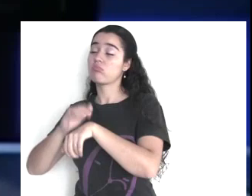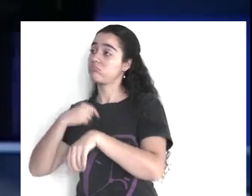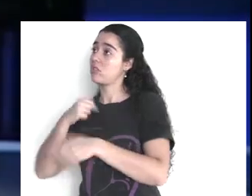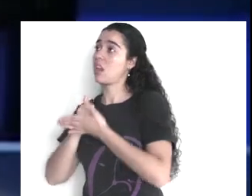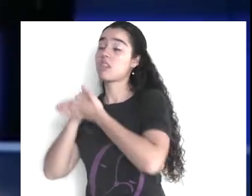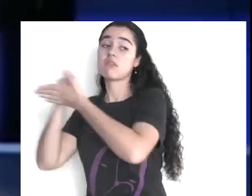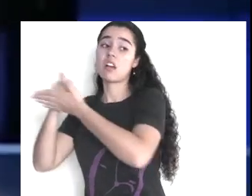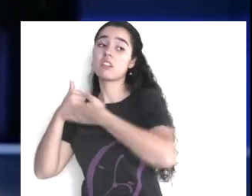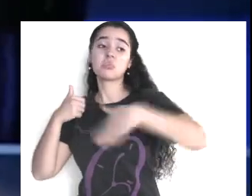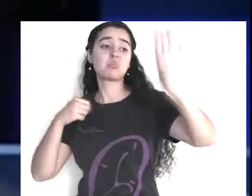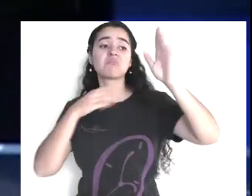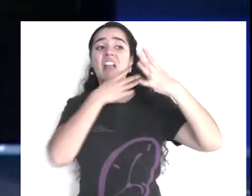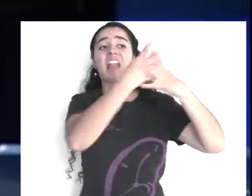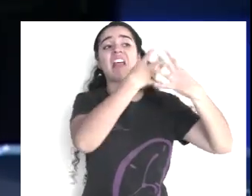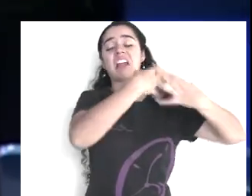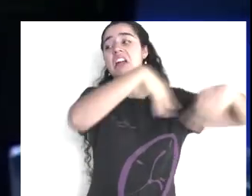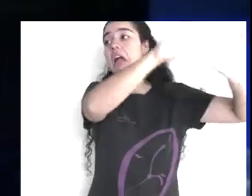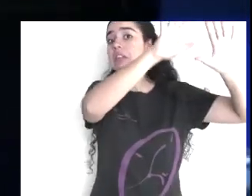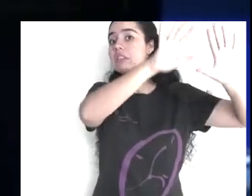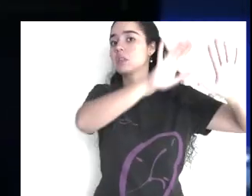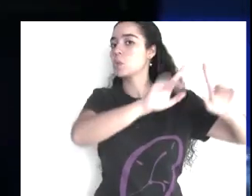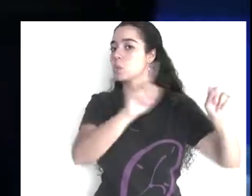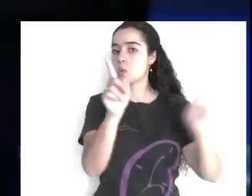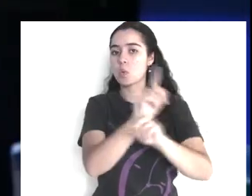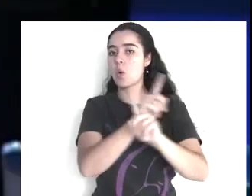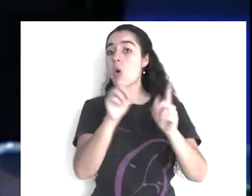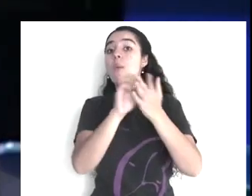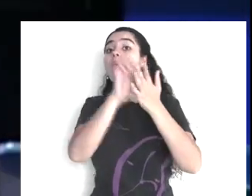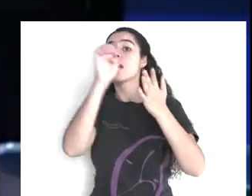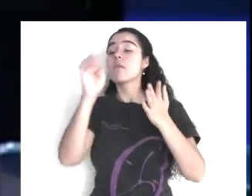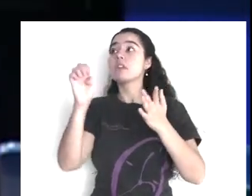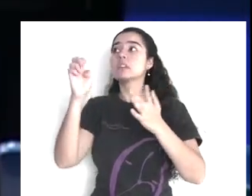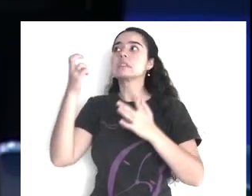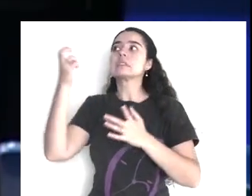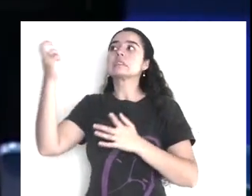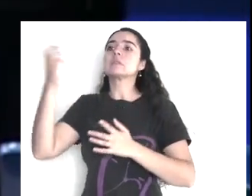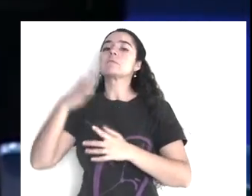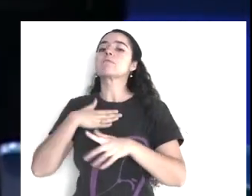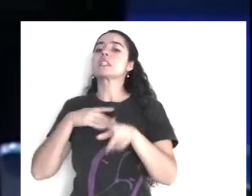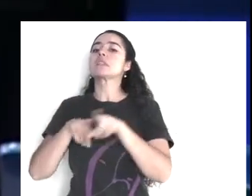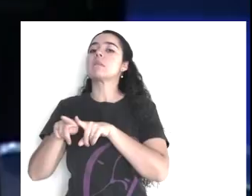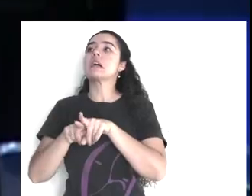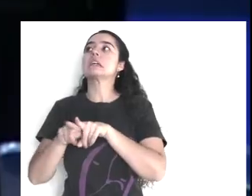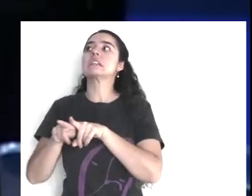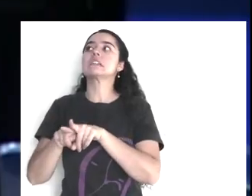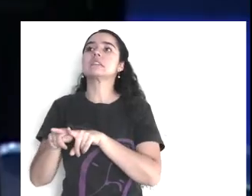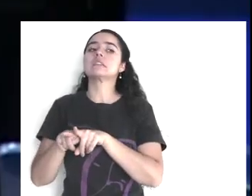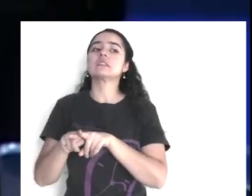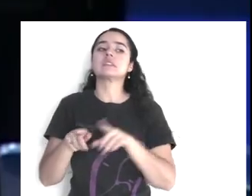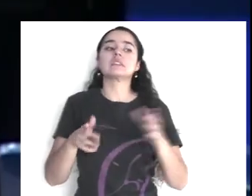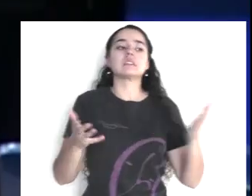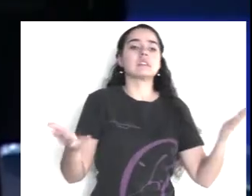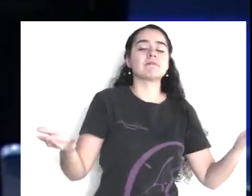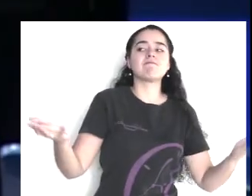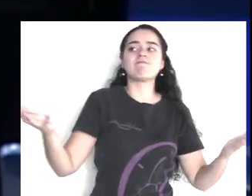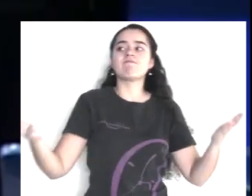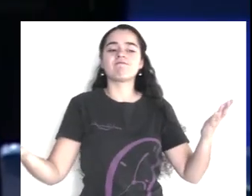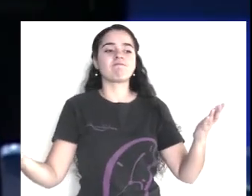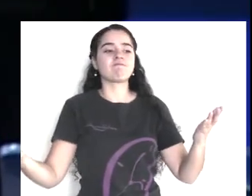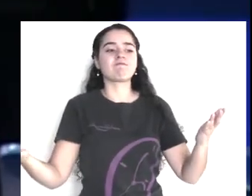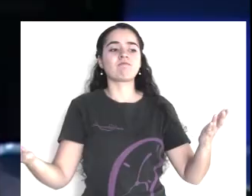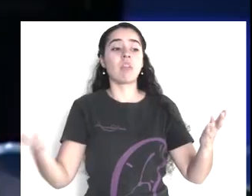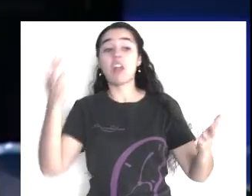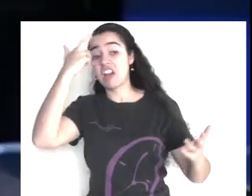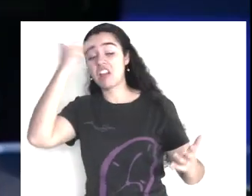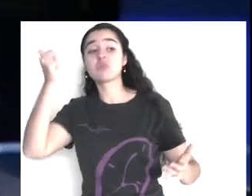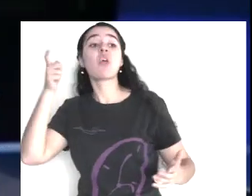y, casi, casi hermano, del director, de la policía, por lo tanto, no te metas conmigo, porque no